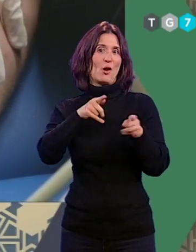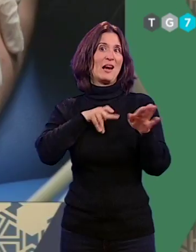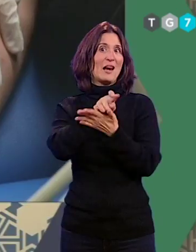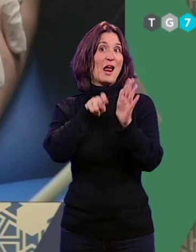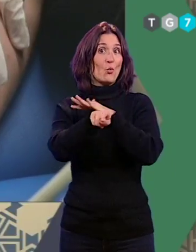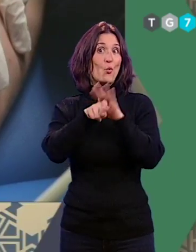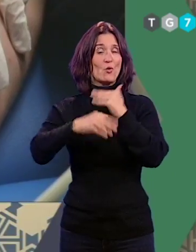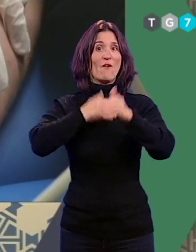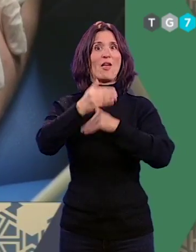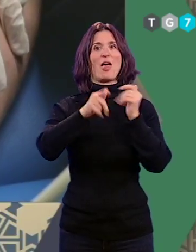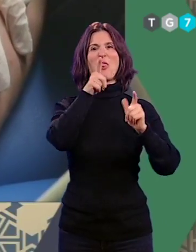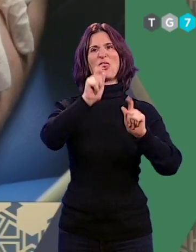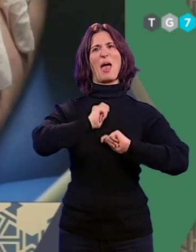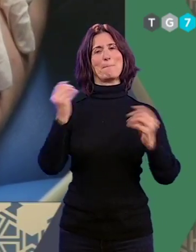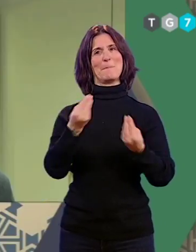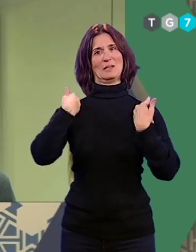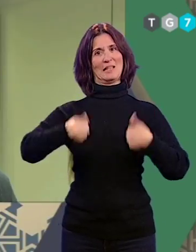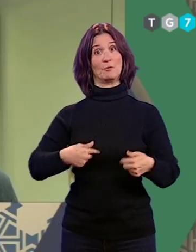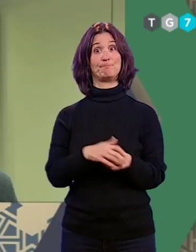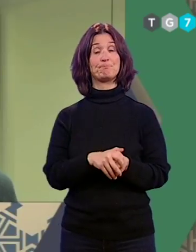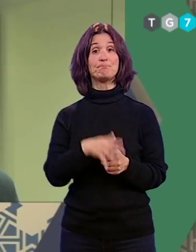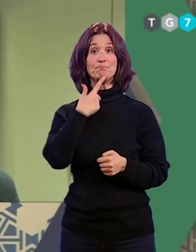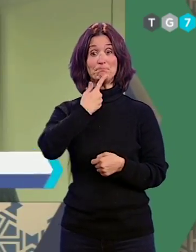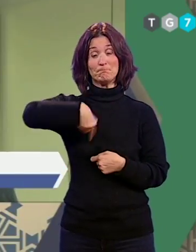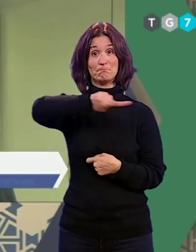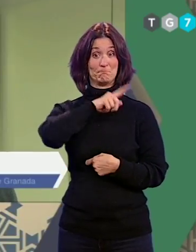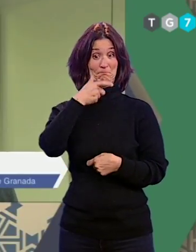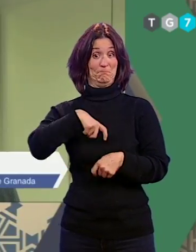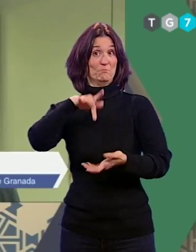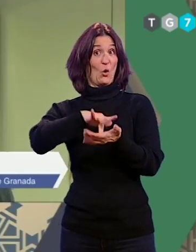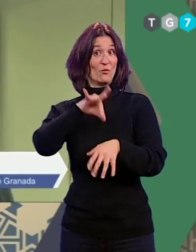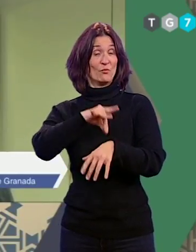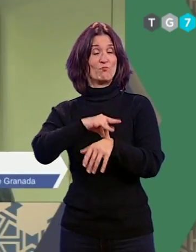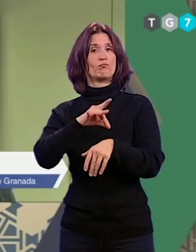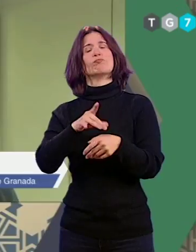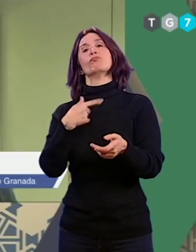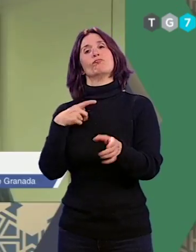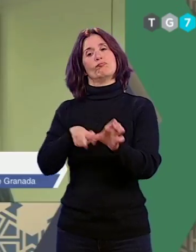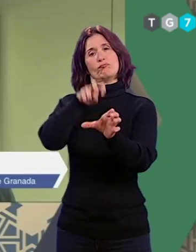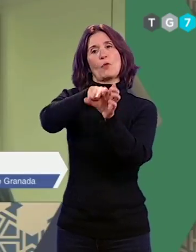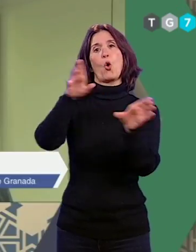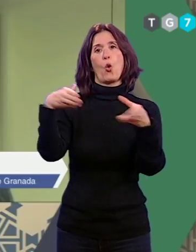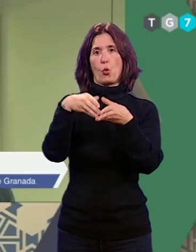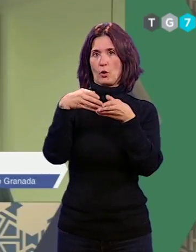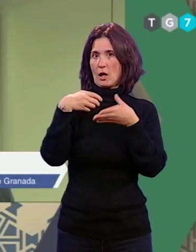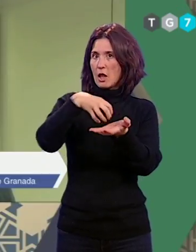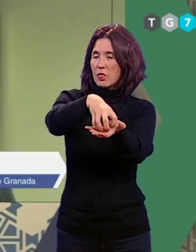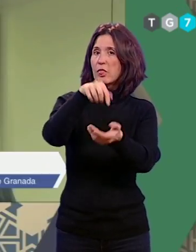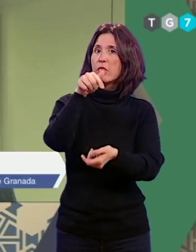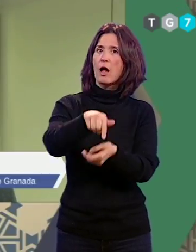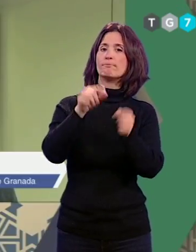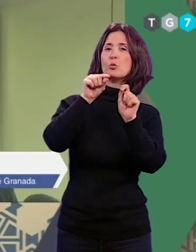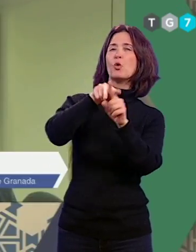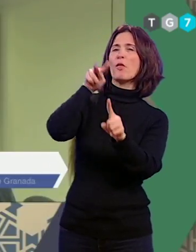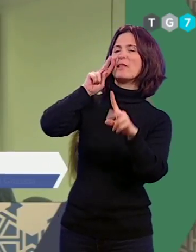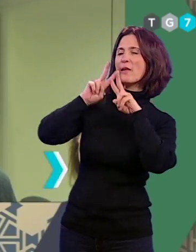su salud y bienestar. De esos síntomas el paciente va a poder llegar a esta unidad bajo un enfoque científico de investigación y